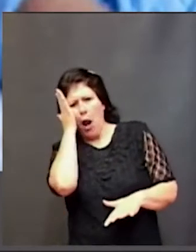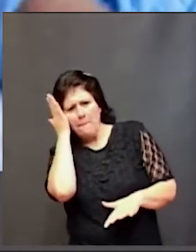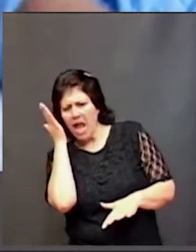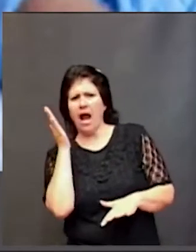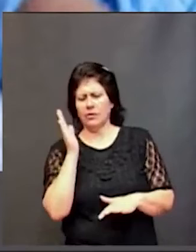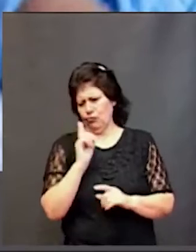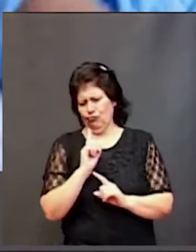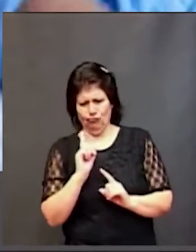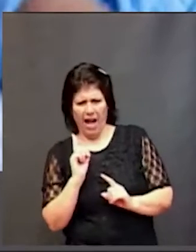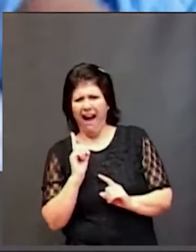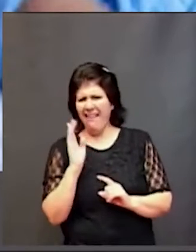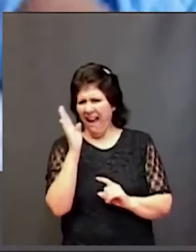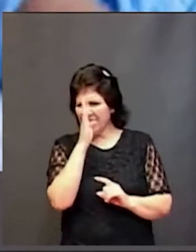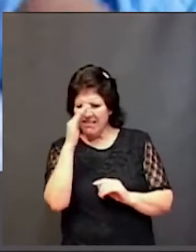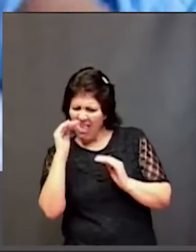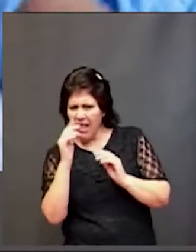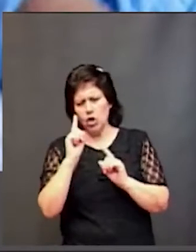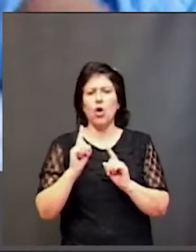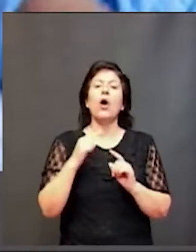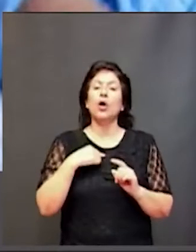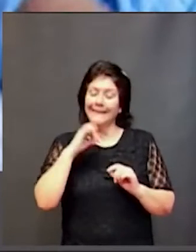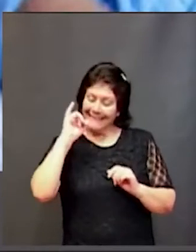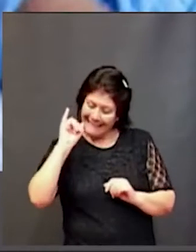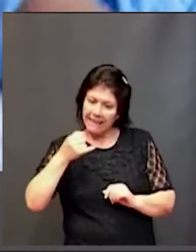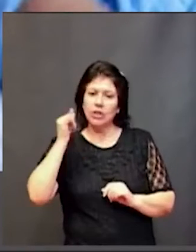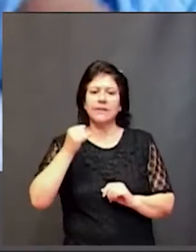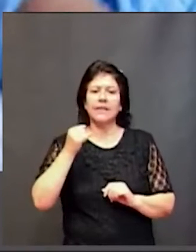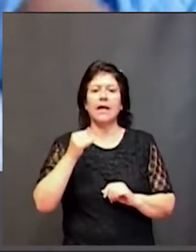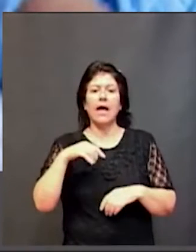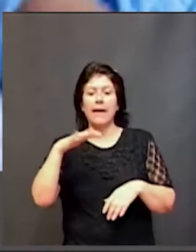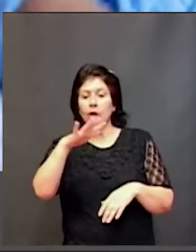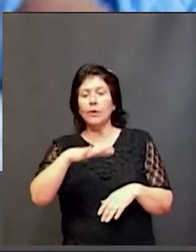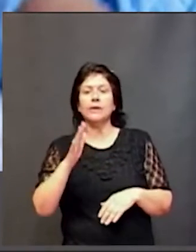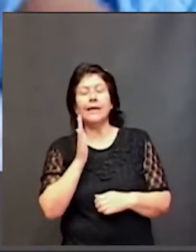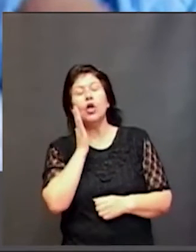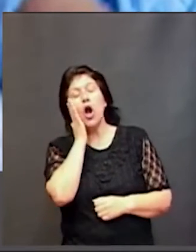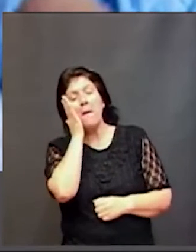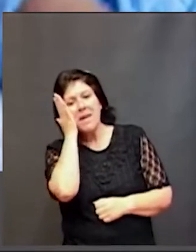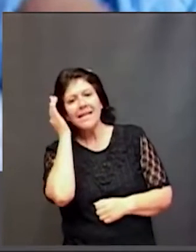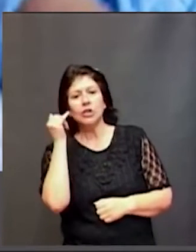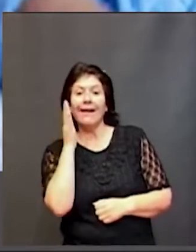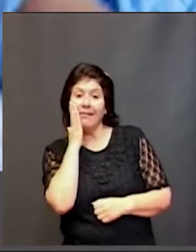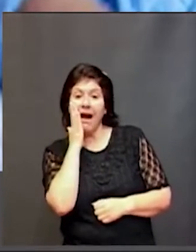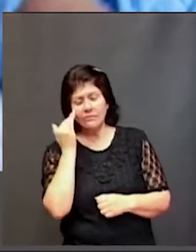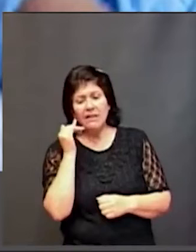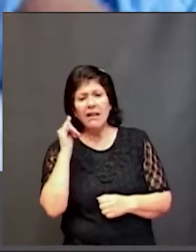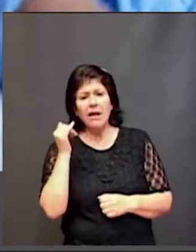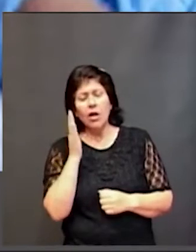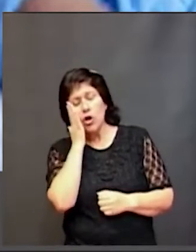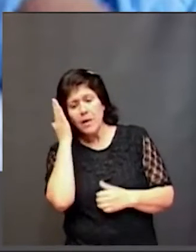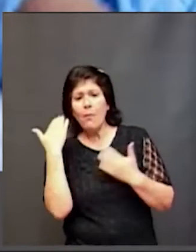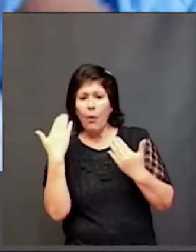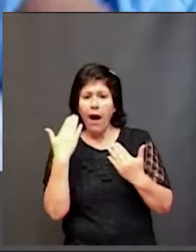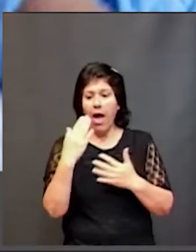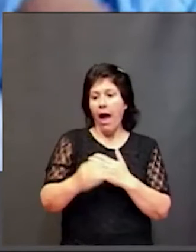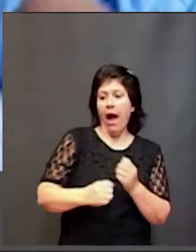no al revés los nenes tienen que poder aprovechar el espacio de siesta y si el jardín les puede dar ese espacio de siesta hasta sala de